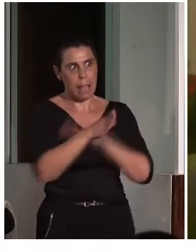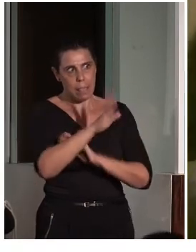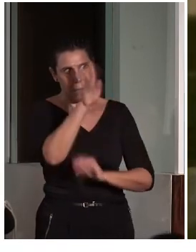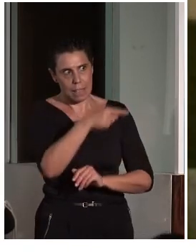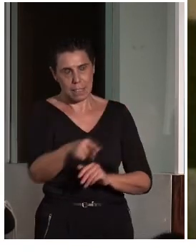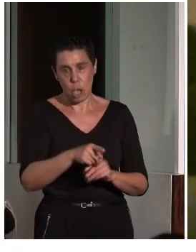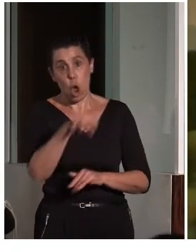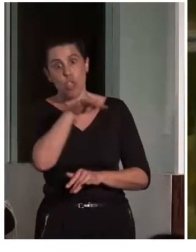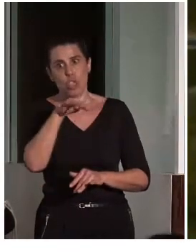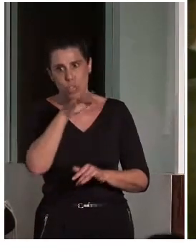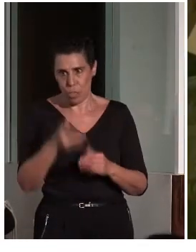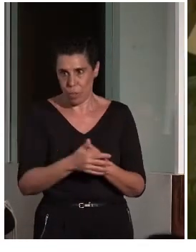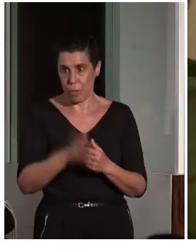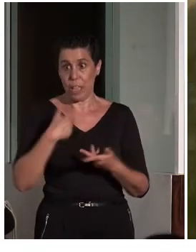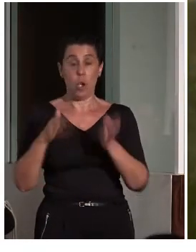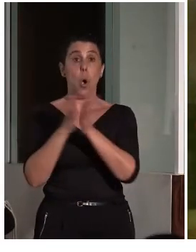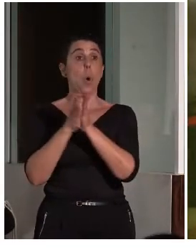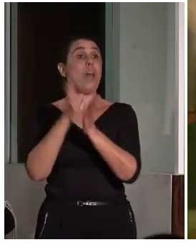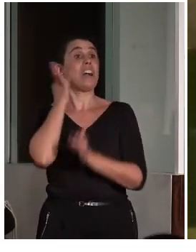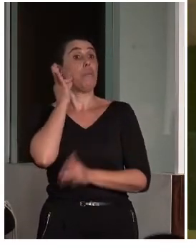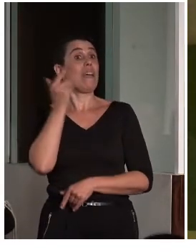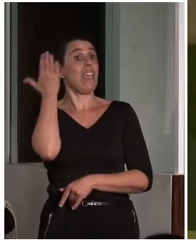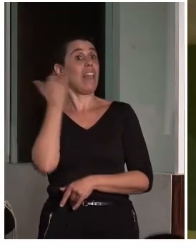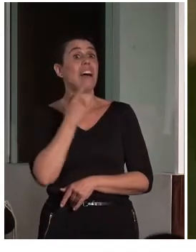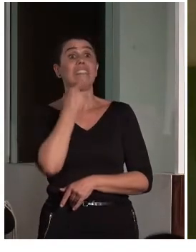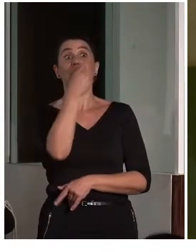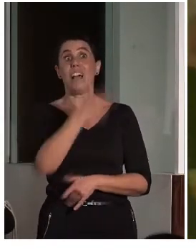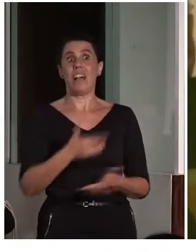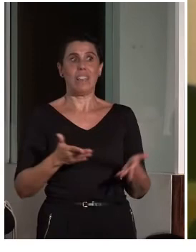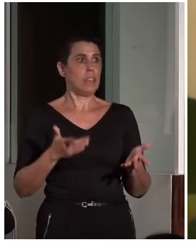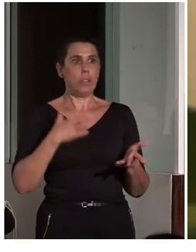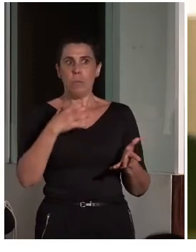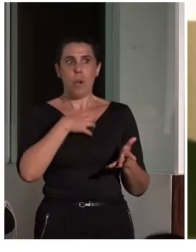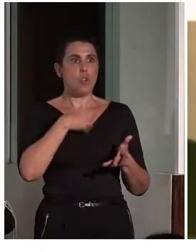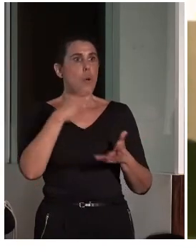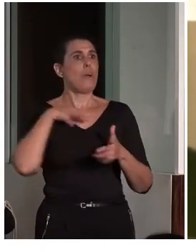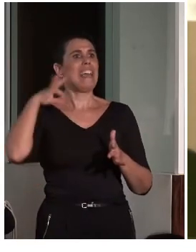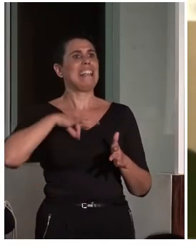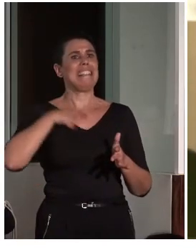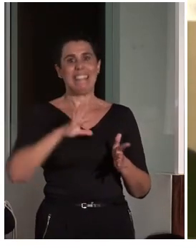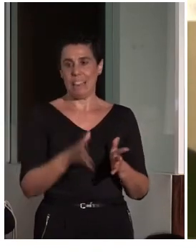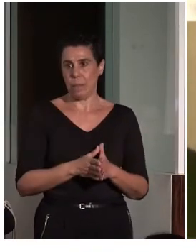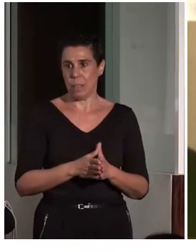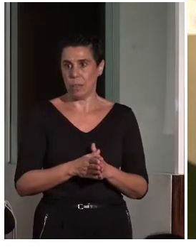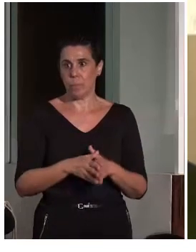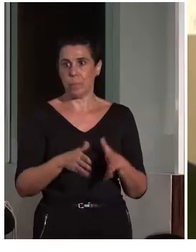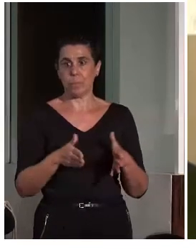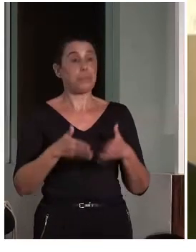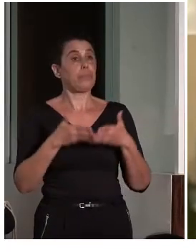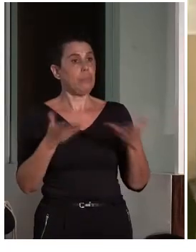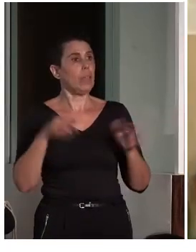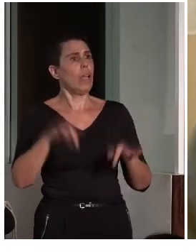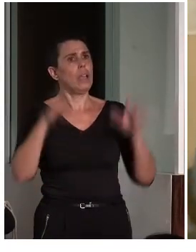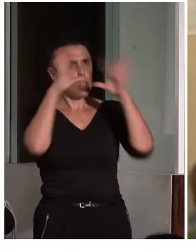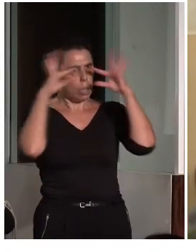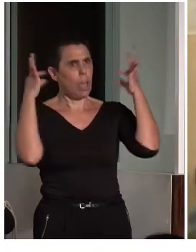ya lo han comentado, una compañera que no ha podido acceder al… y yo me he quedado con ella por solidaridad. Entonces, yo creo que son cuestiones… Aquí en Córdoba hay